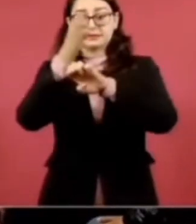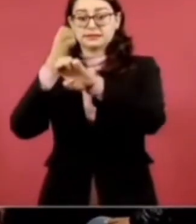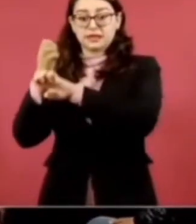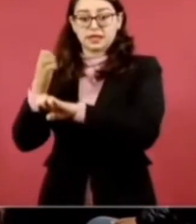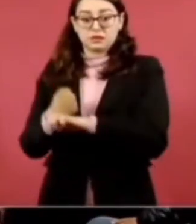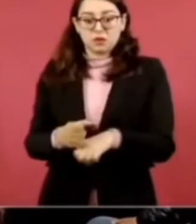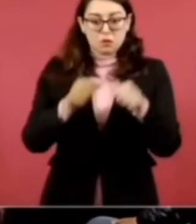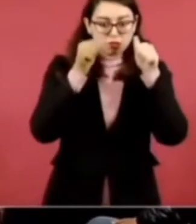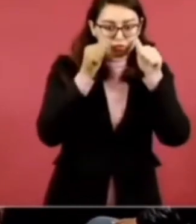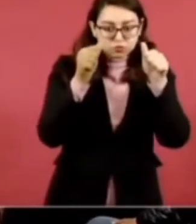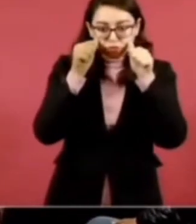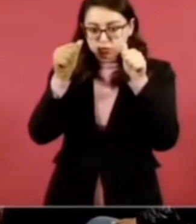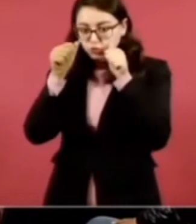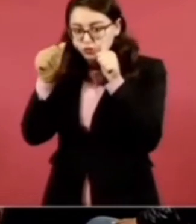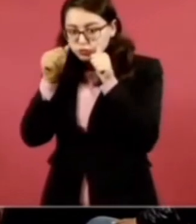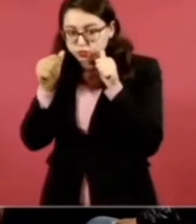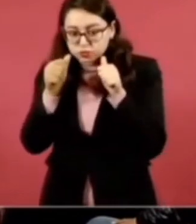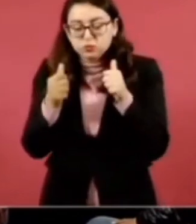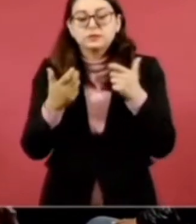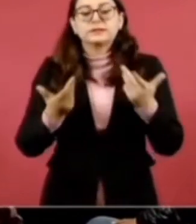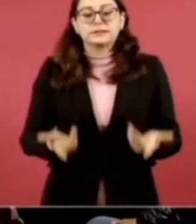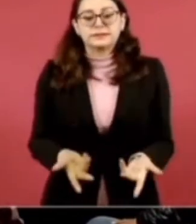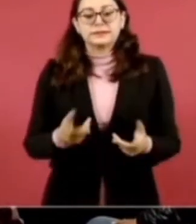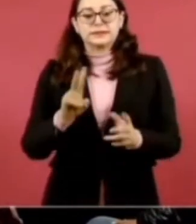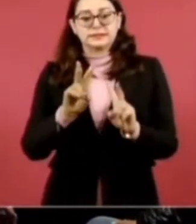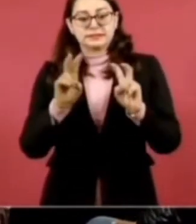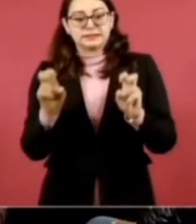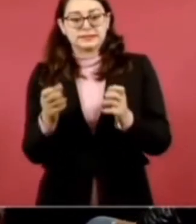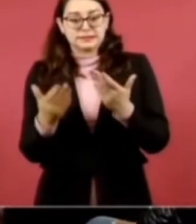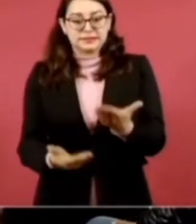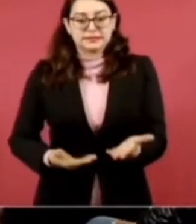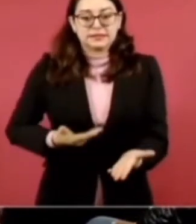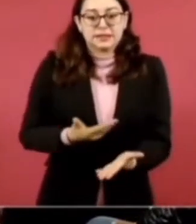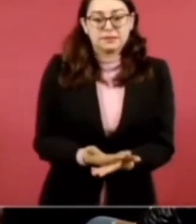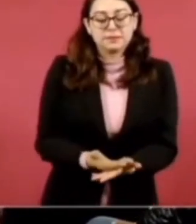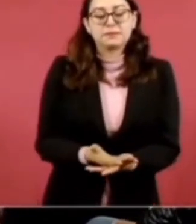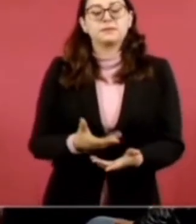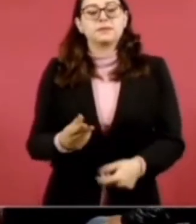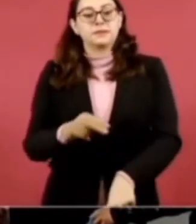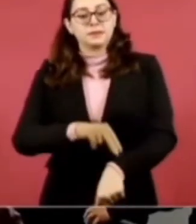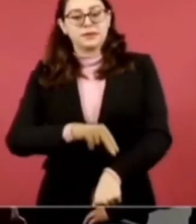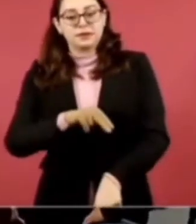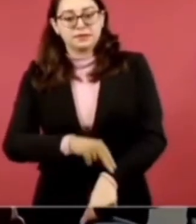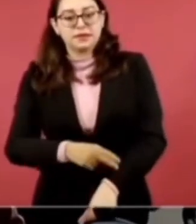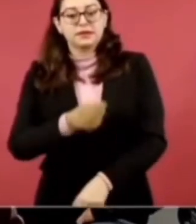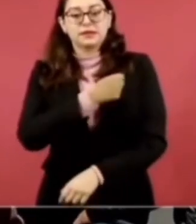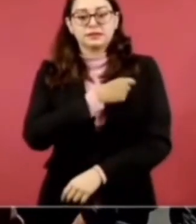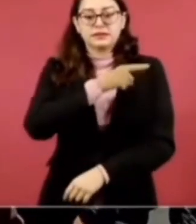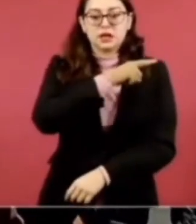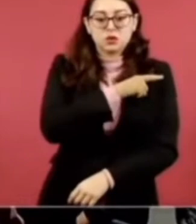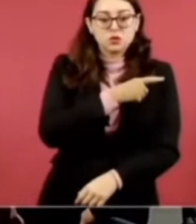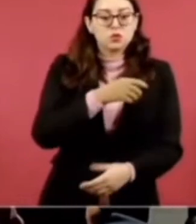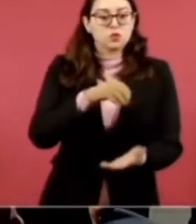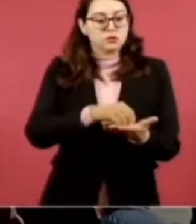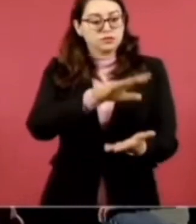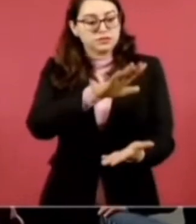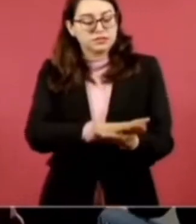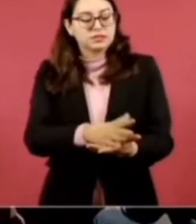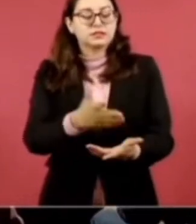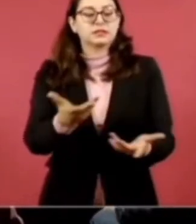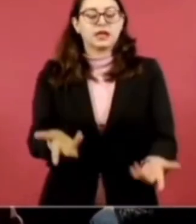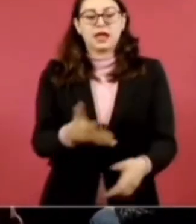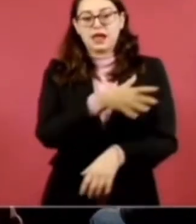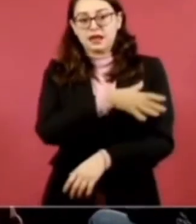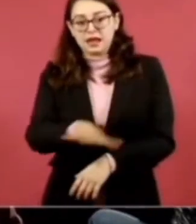actividades médicas de salud, como son las consultas de especialidades de medicina familiar,